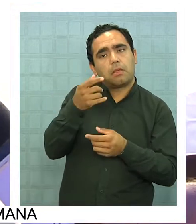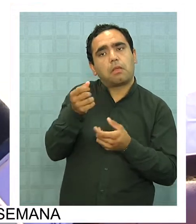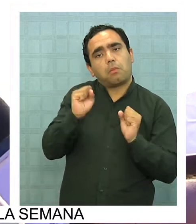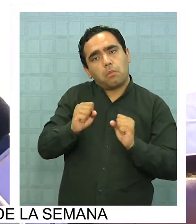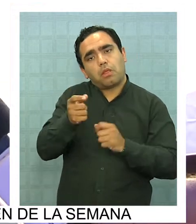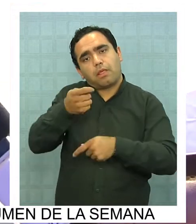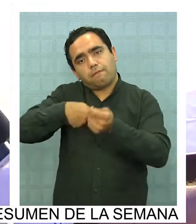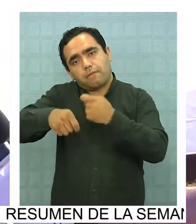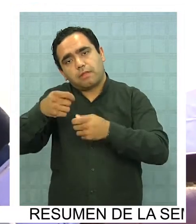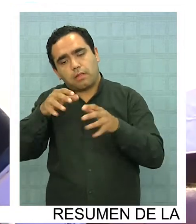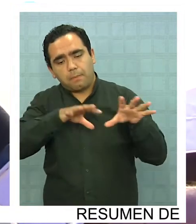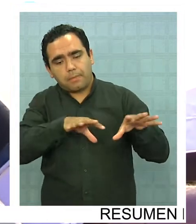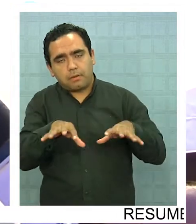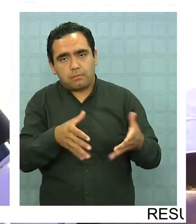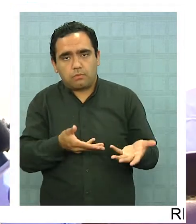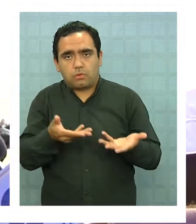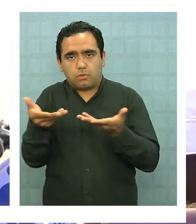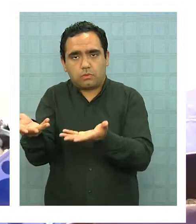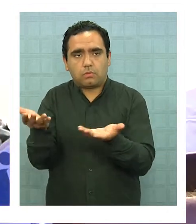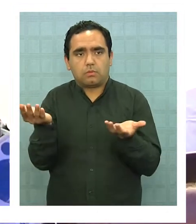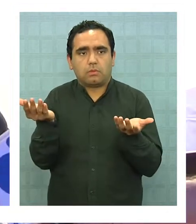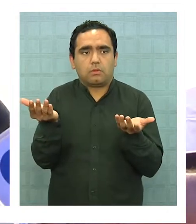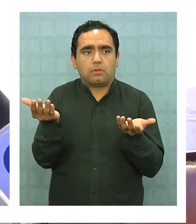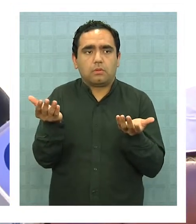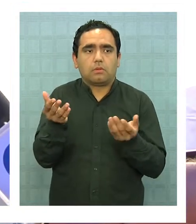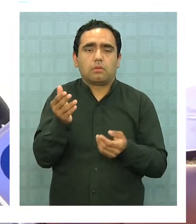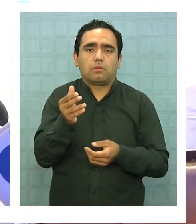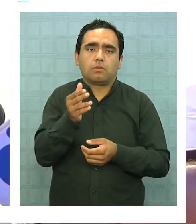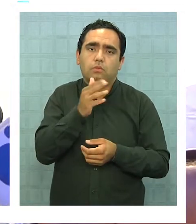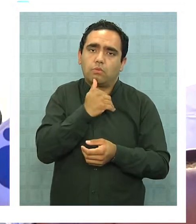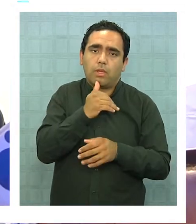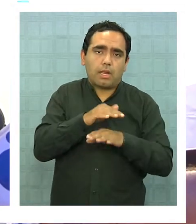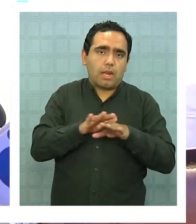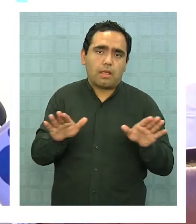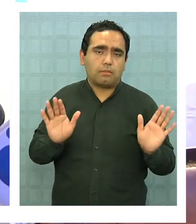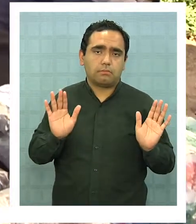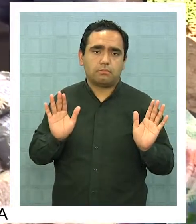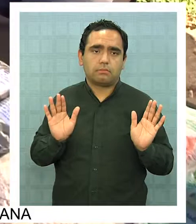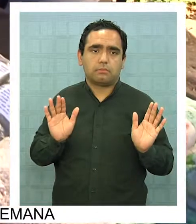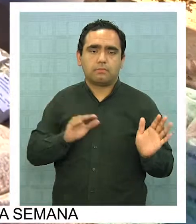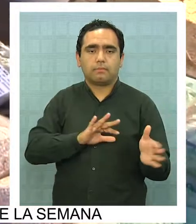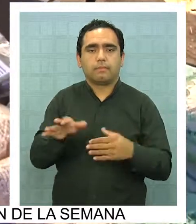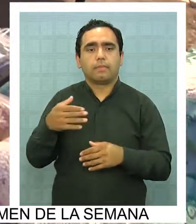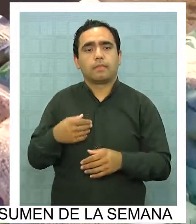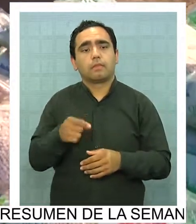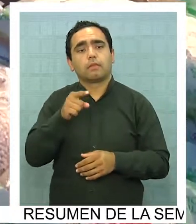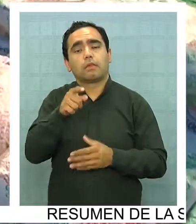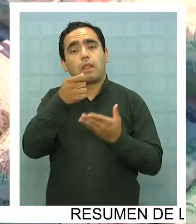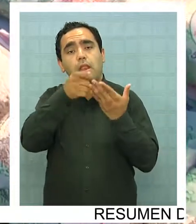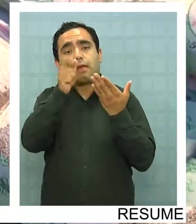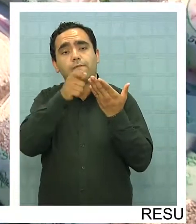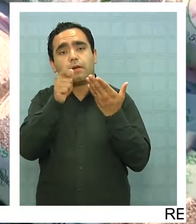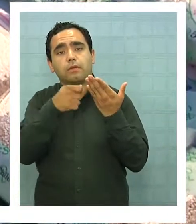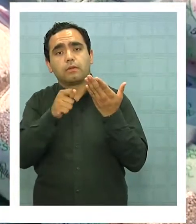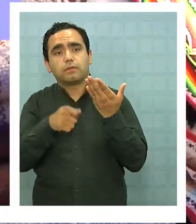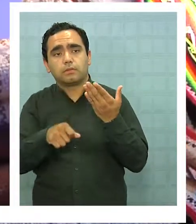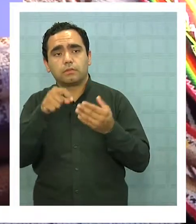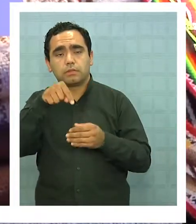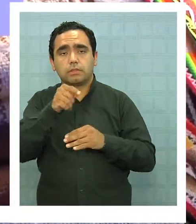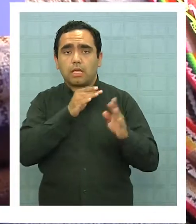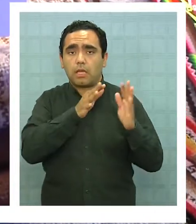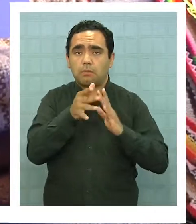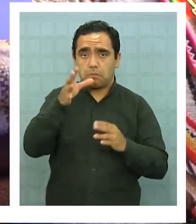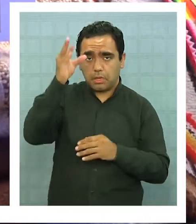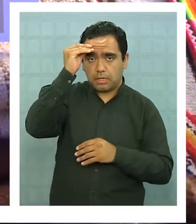vender mis productos. Entonces todavía no ha llegado nada. De acuerdo a la evaluación que se haga de esta